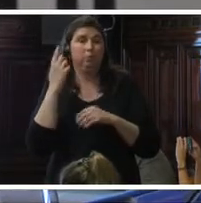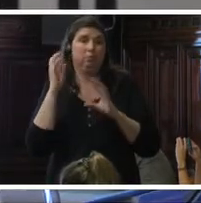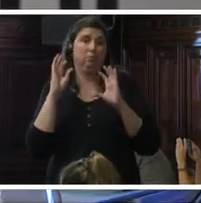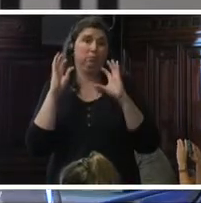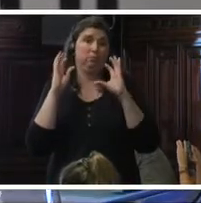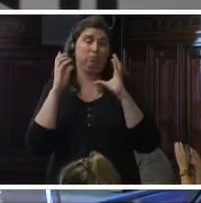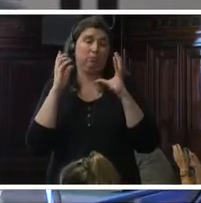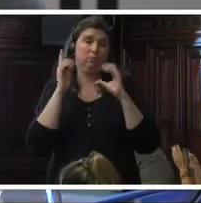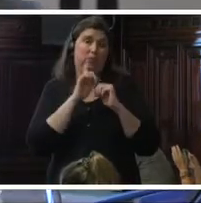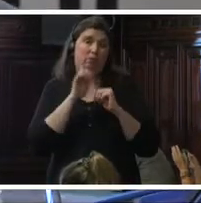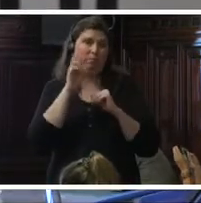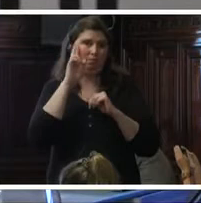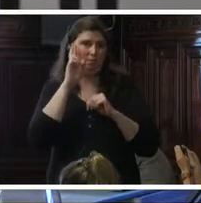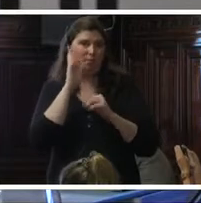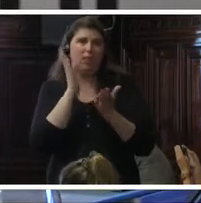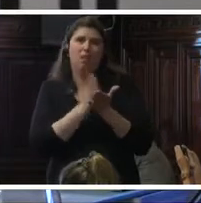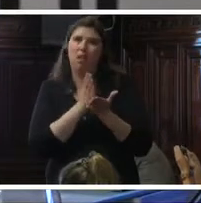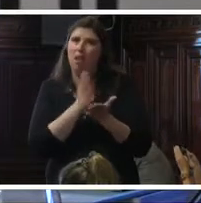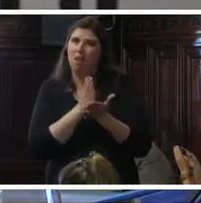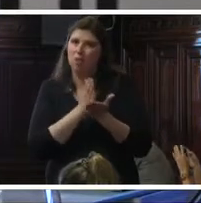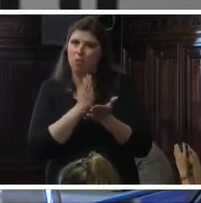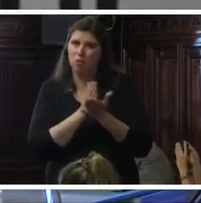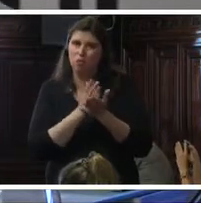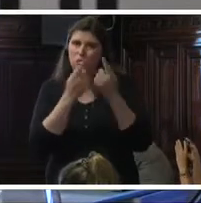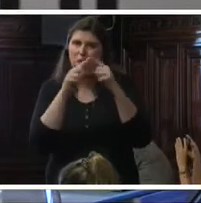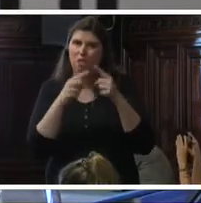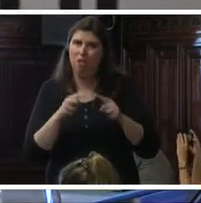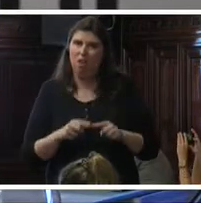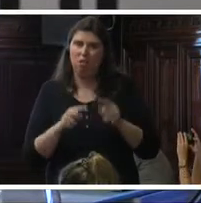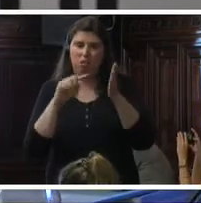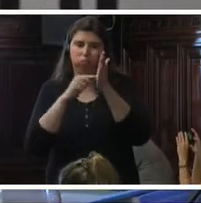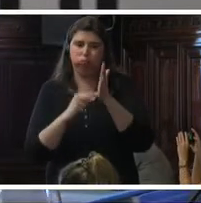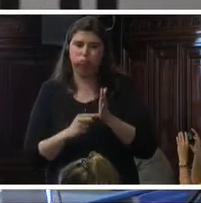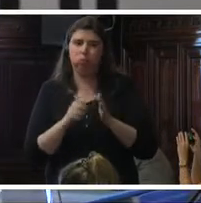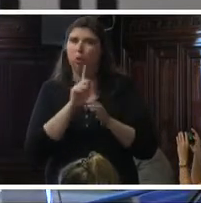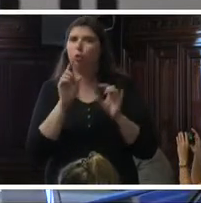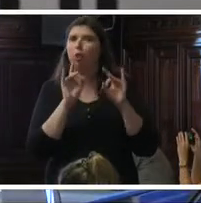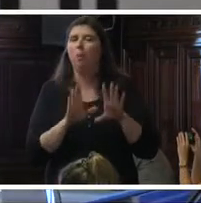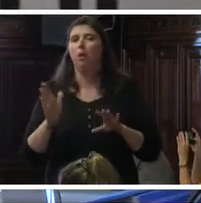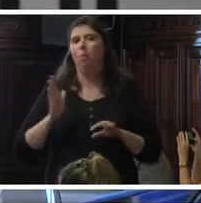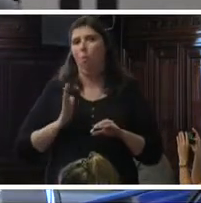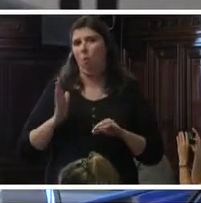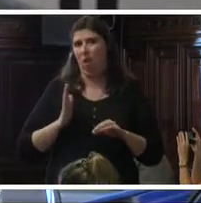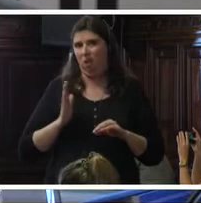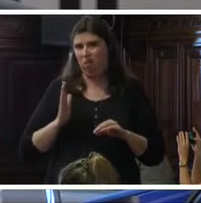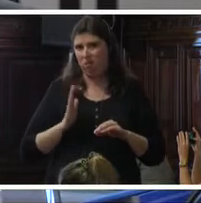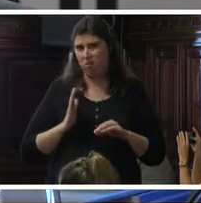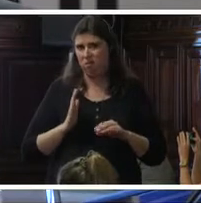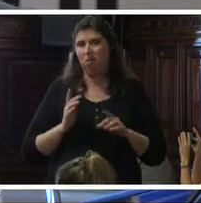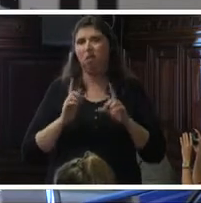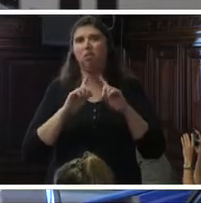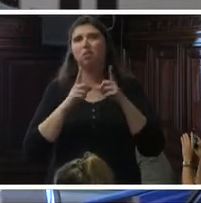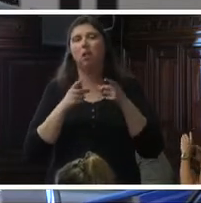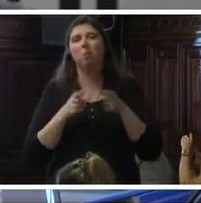en muchos aspectos, no solo para la mujer, sino precisamente para